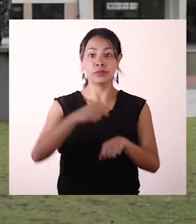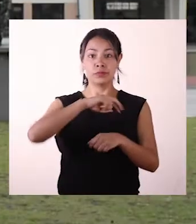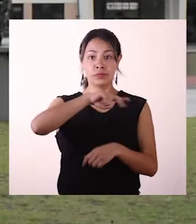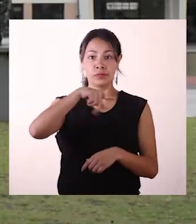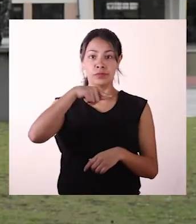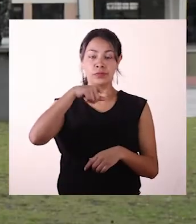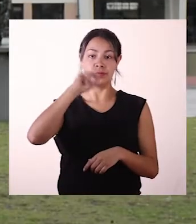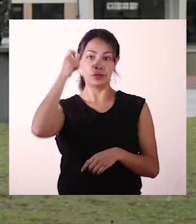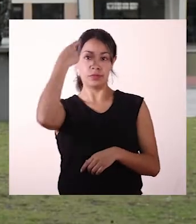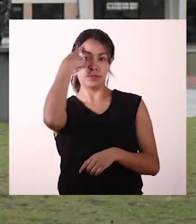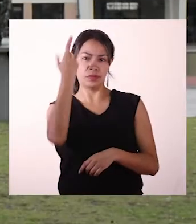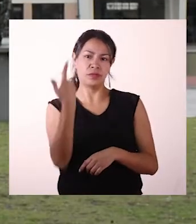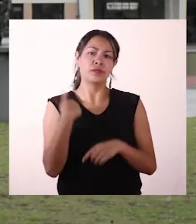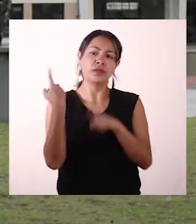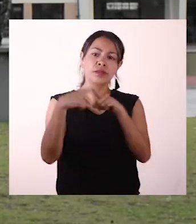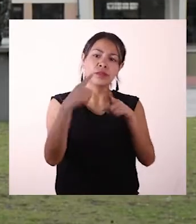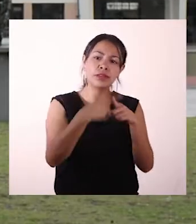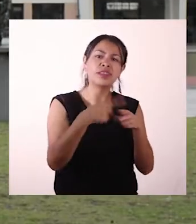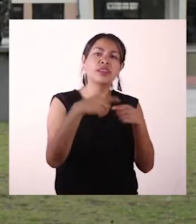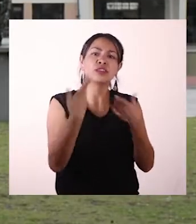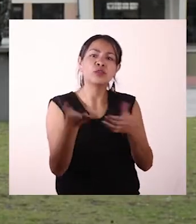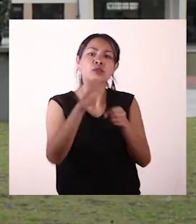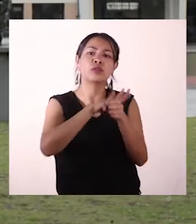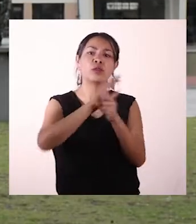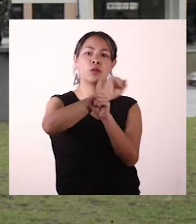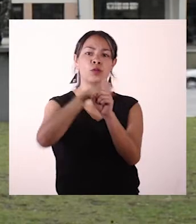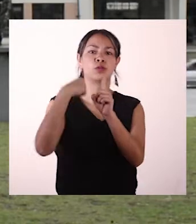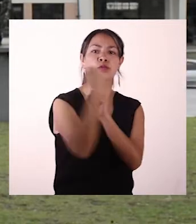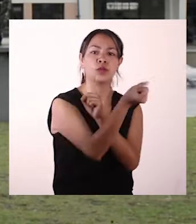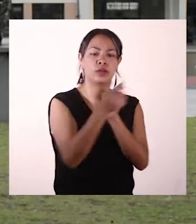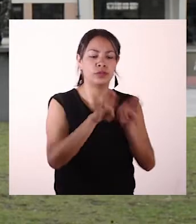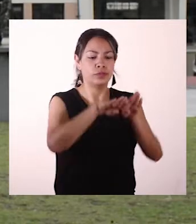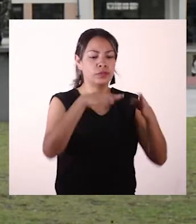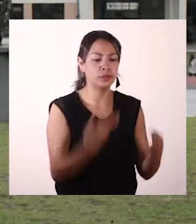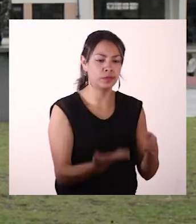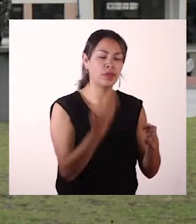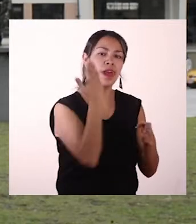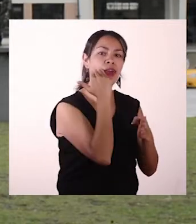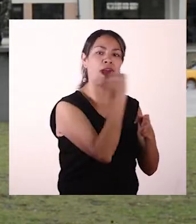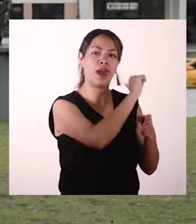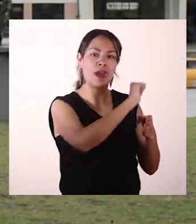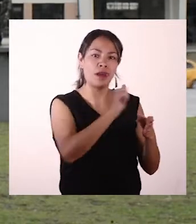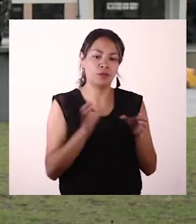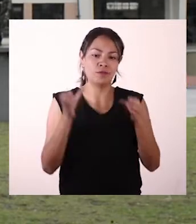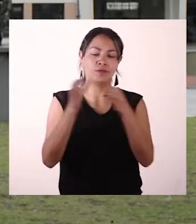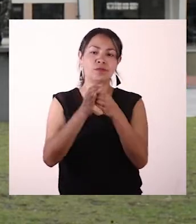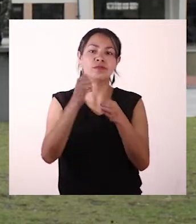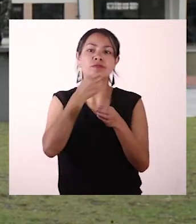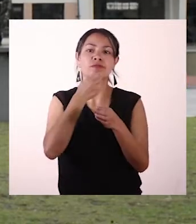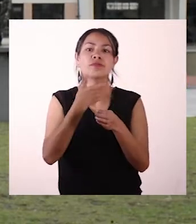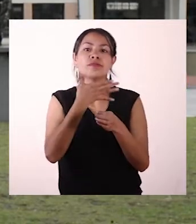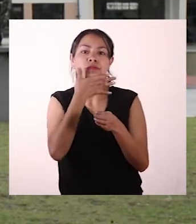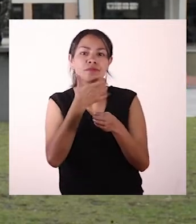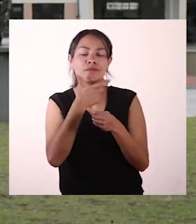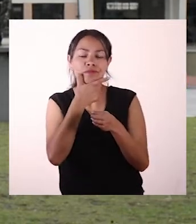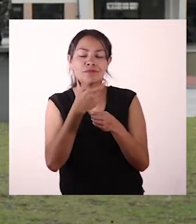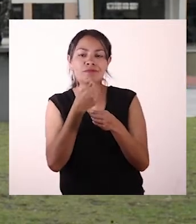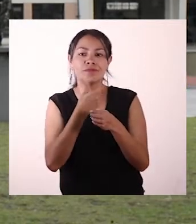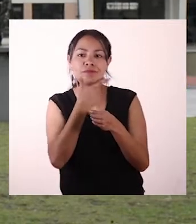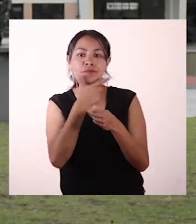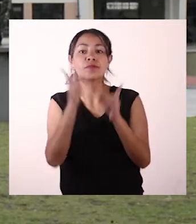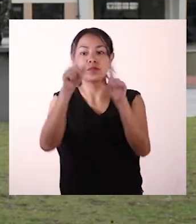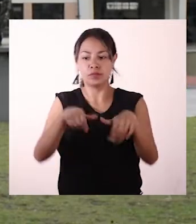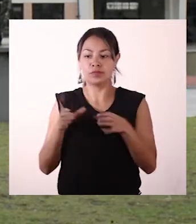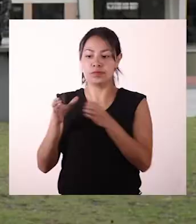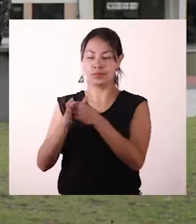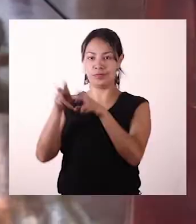En nuestra gobernación recibimos a varios actores sociales. Estuvimos hablando con la Mesa Departamental de Mujeres, con un grupo de LGBTI y también